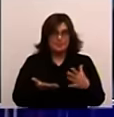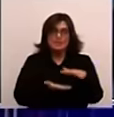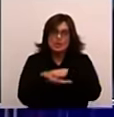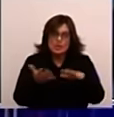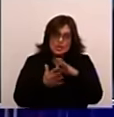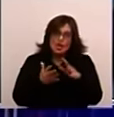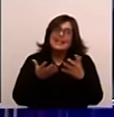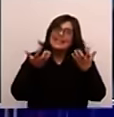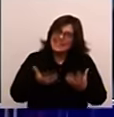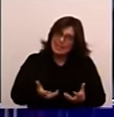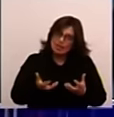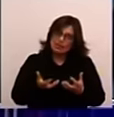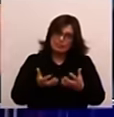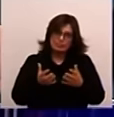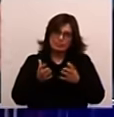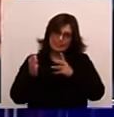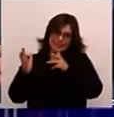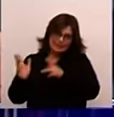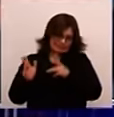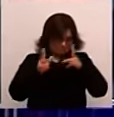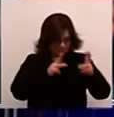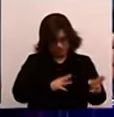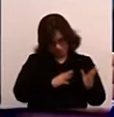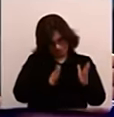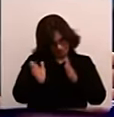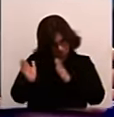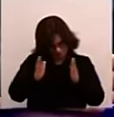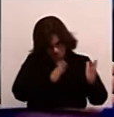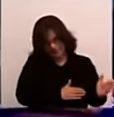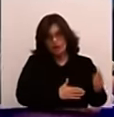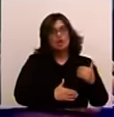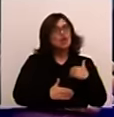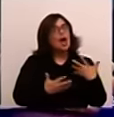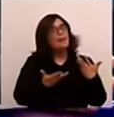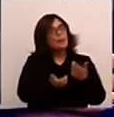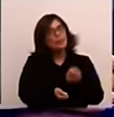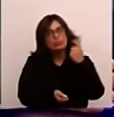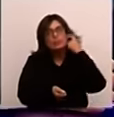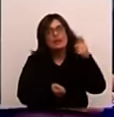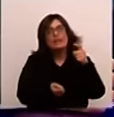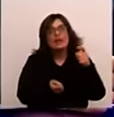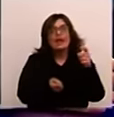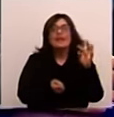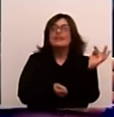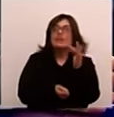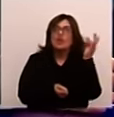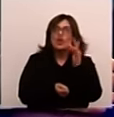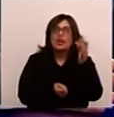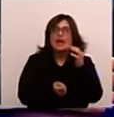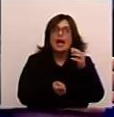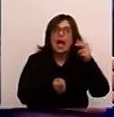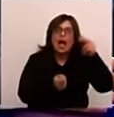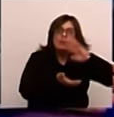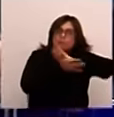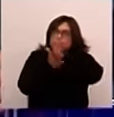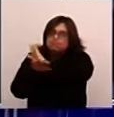dividirlo muy claramente. Por un lado, no soy adepto a las teorías de las organizaciones sociales que hablan de genocidio, que es